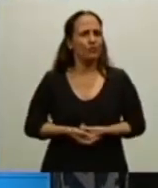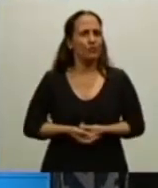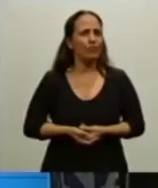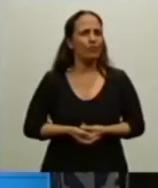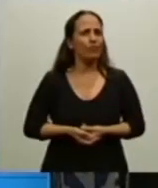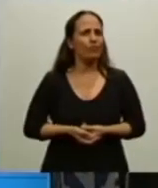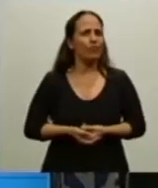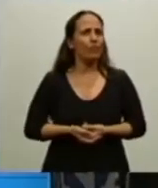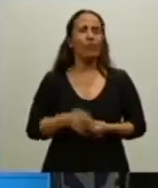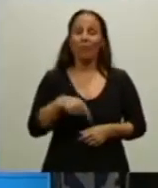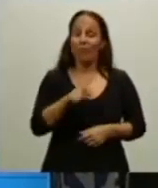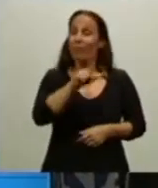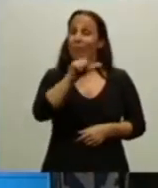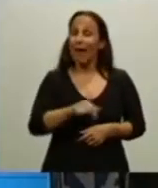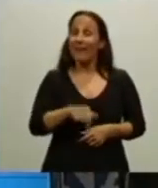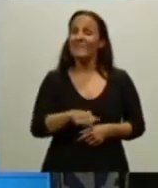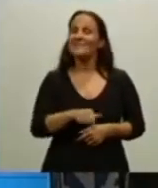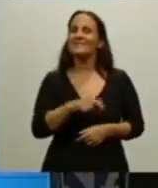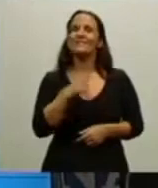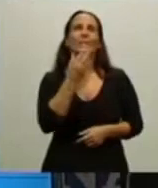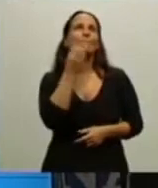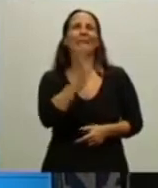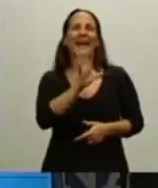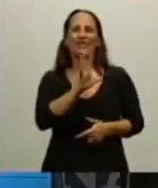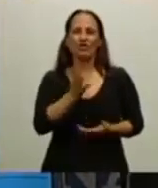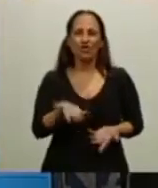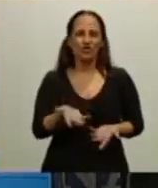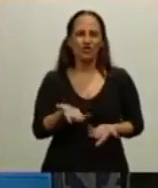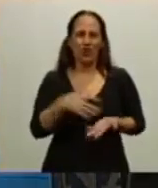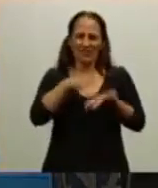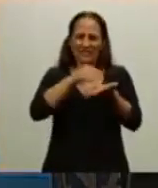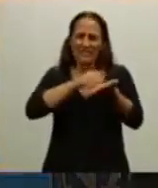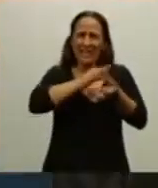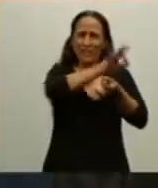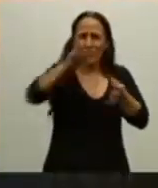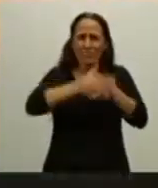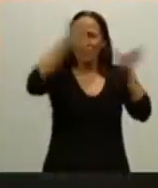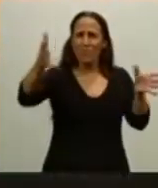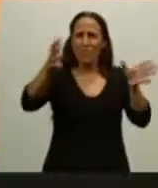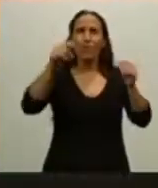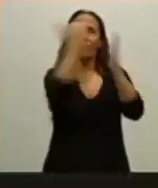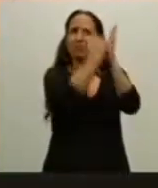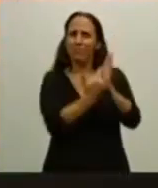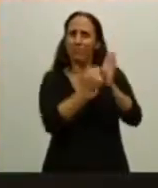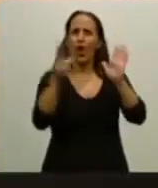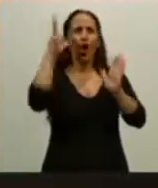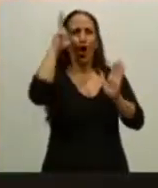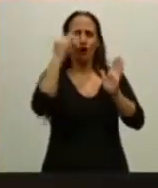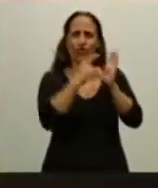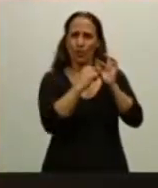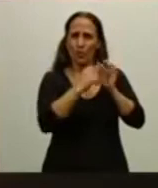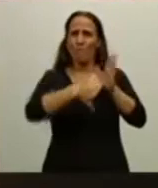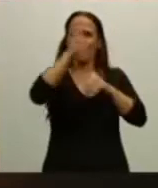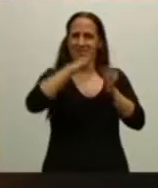maravilloso país, octavo en superficie en el mundo, con recursos